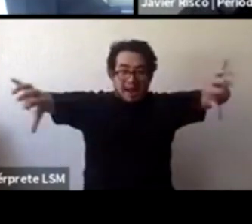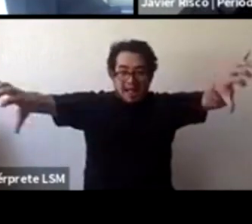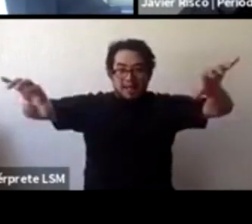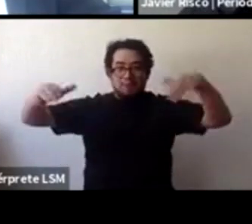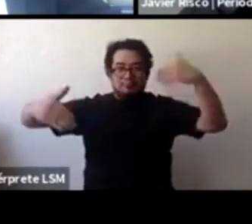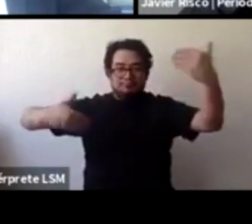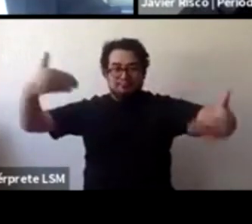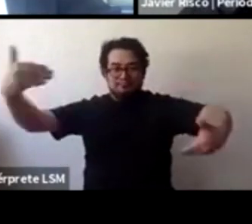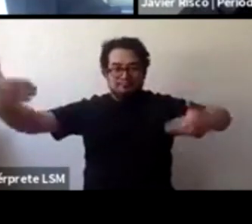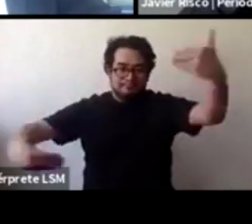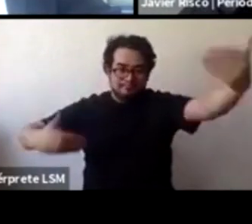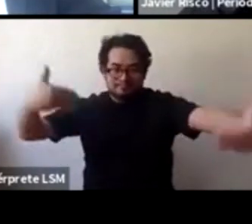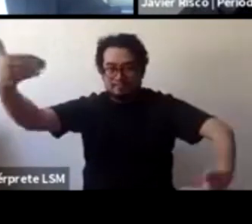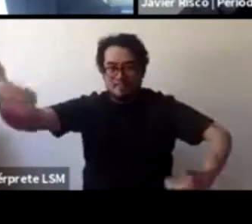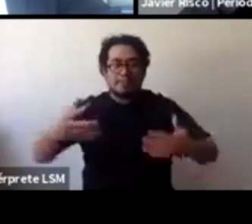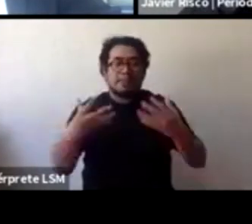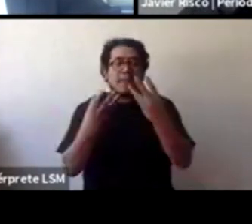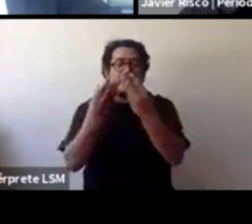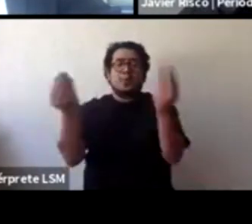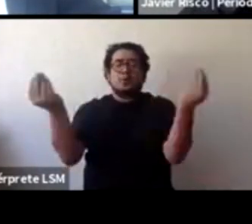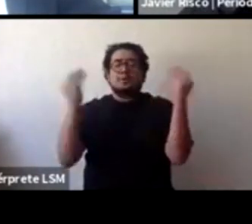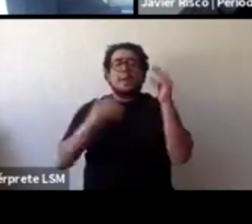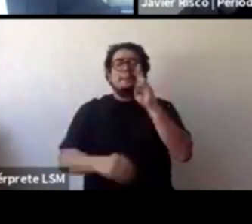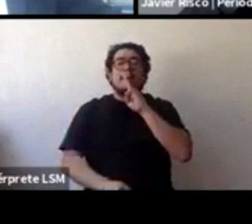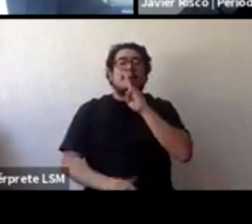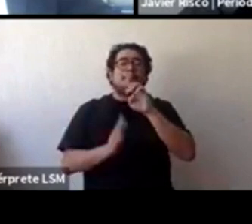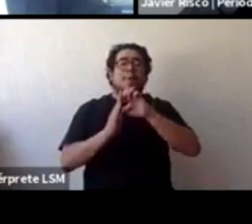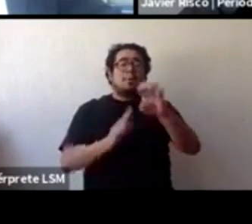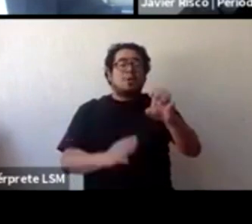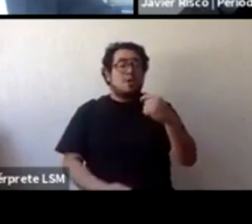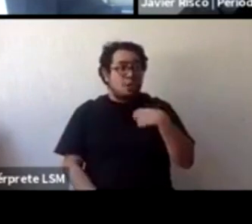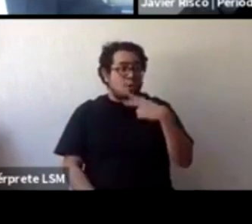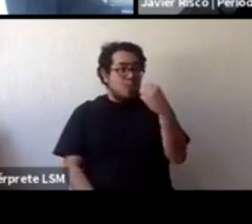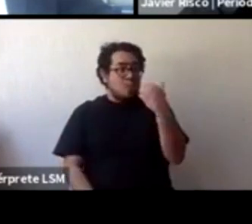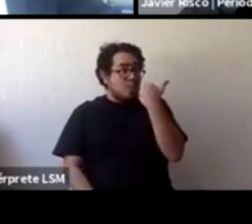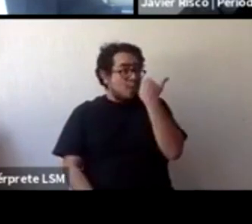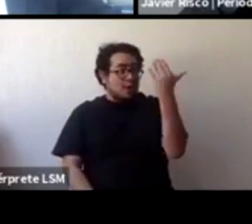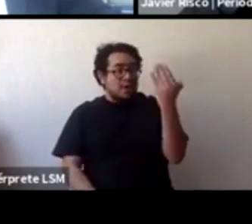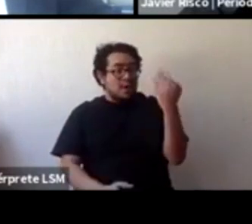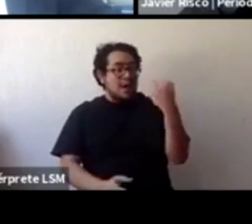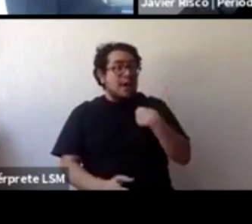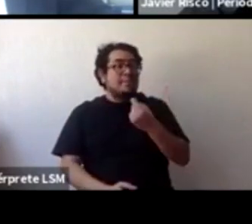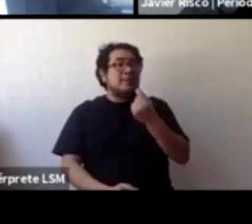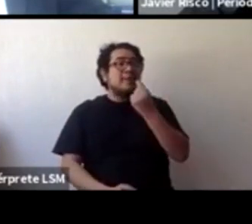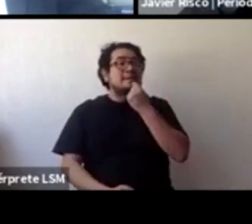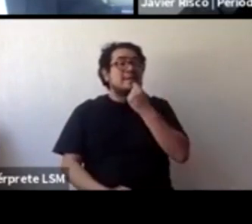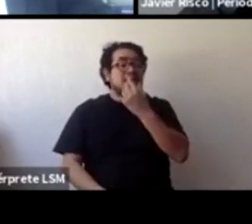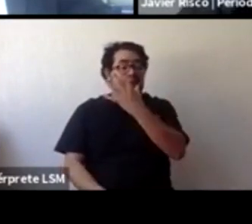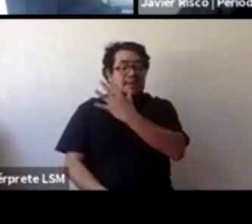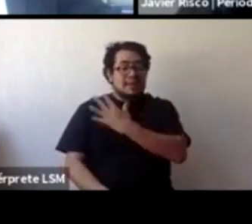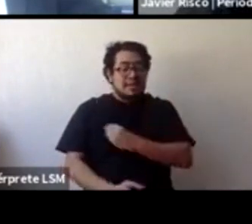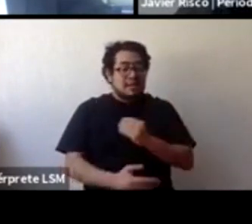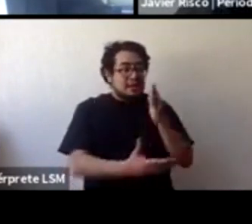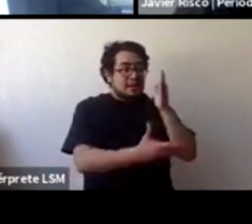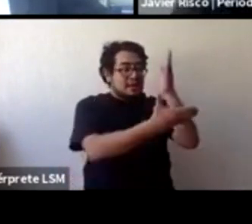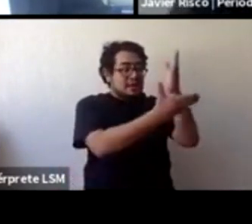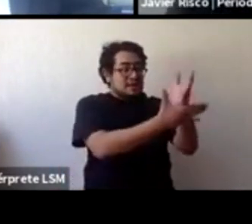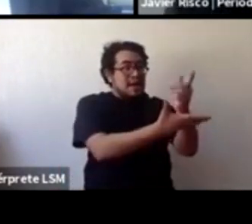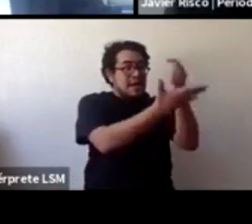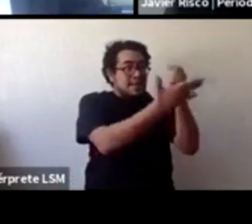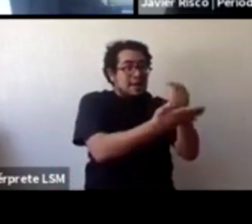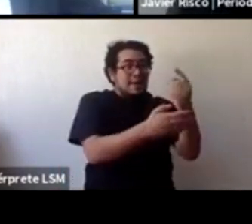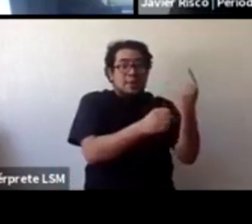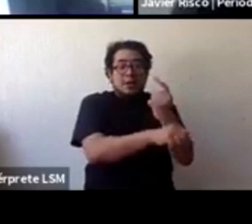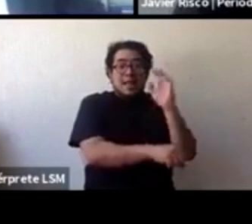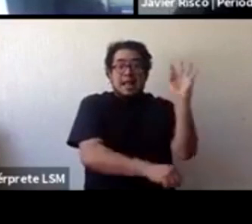por ejemplo, muchas madres de familia a me han dicho es que no quiero llevar a mi niño a mi niña terapia porque si se le quitan los síntomas entonces